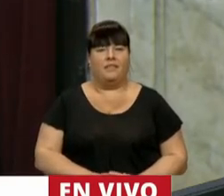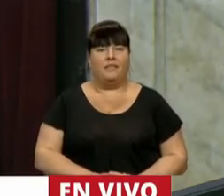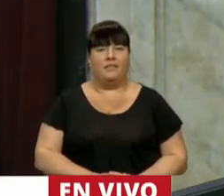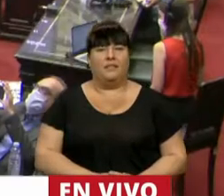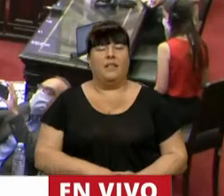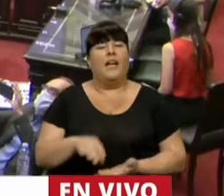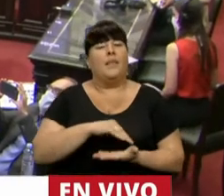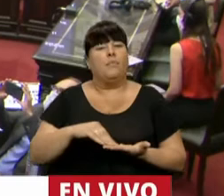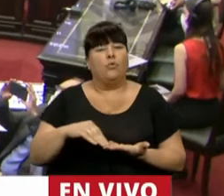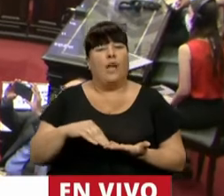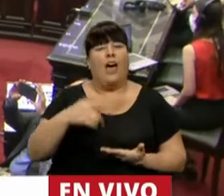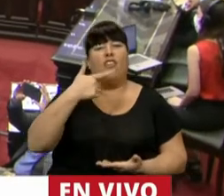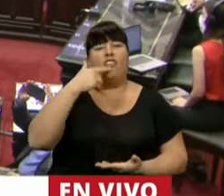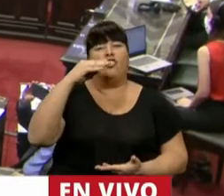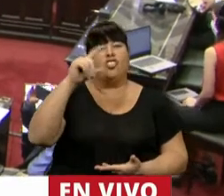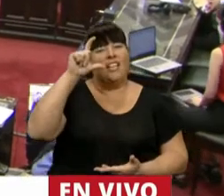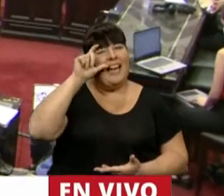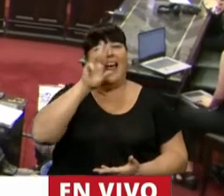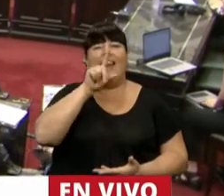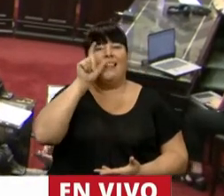Diputado David Pablos Leret.